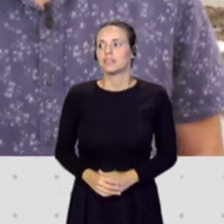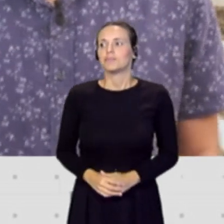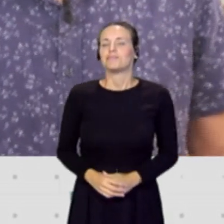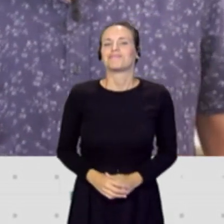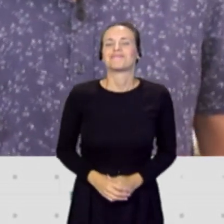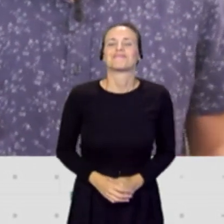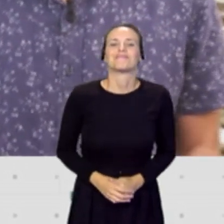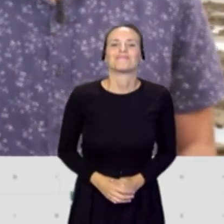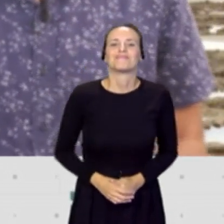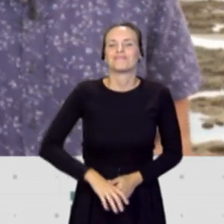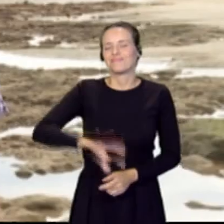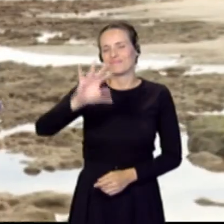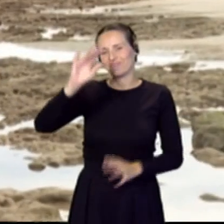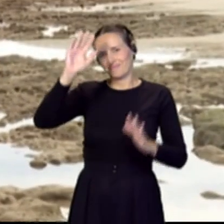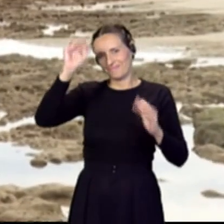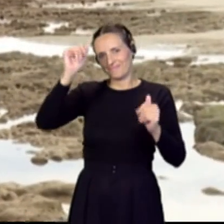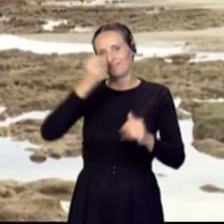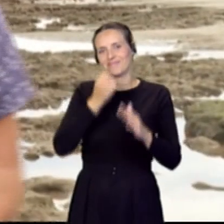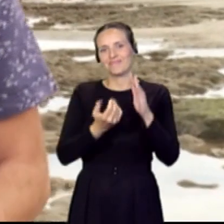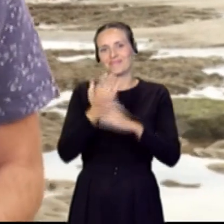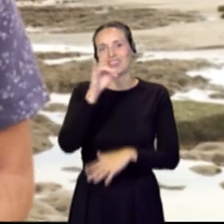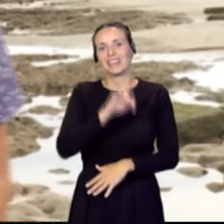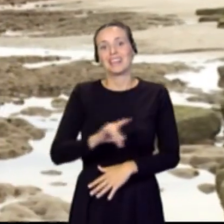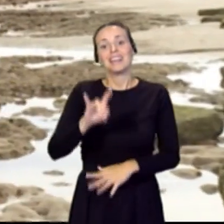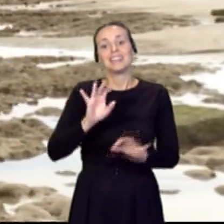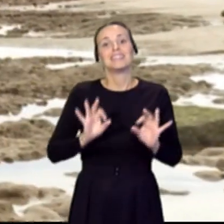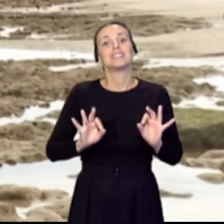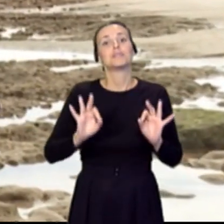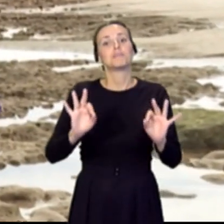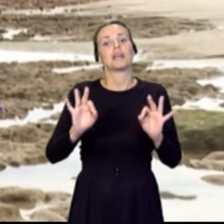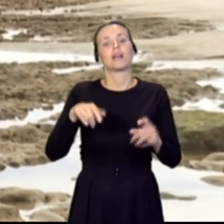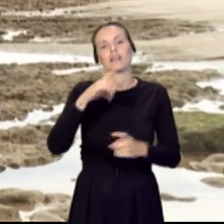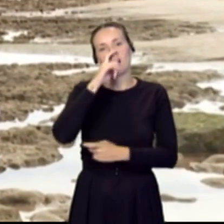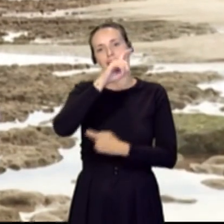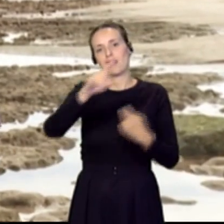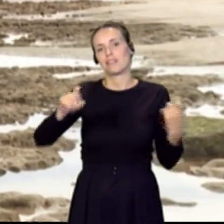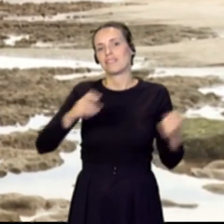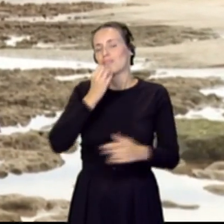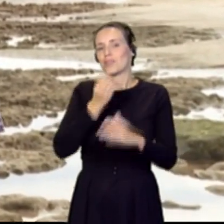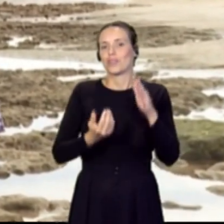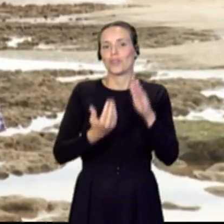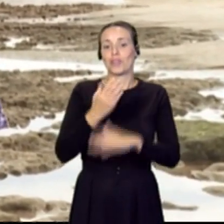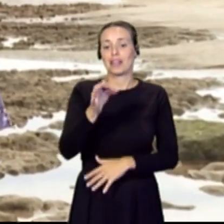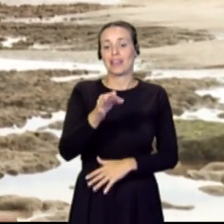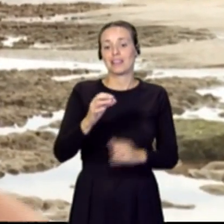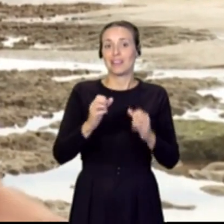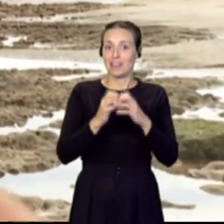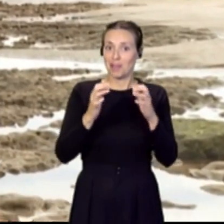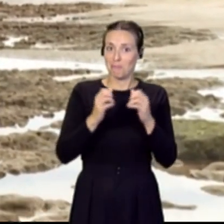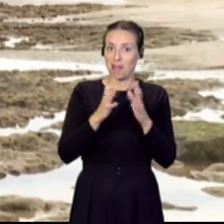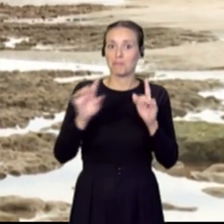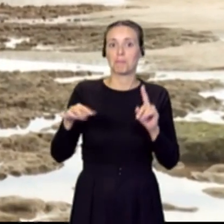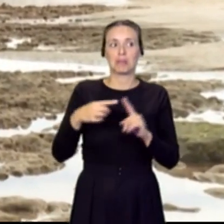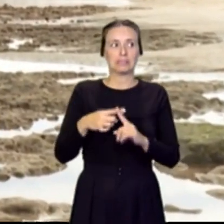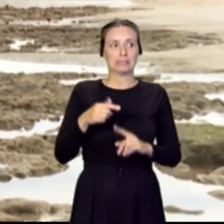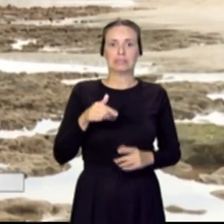Sí, saludos. Muy buenos días, Canarias. Muy buenos días, en especial, lógicamente, en este aniversario a la isla de La Palma. Y como bien dices, mucha tranquilidad,